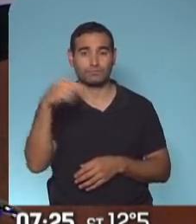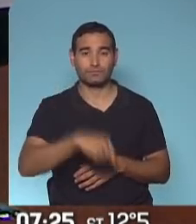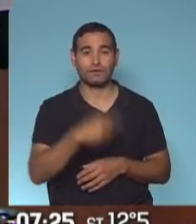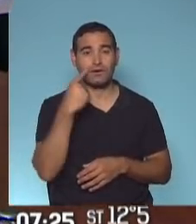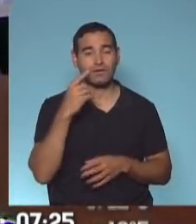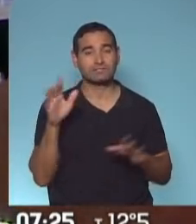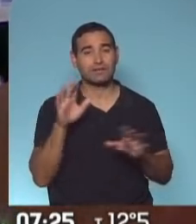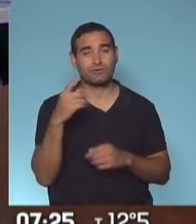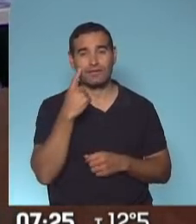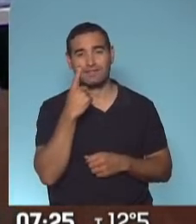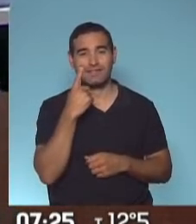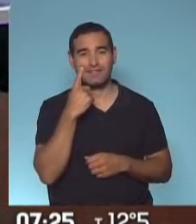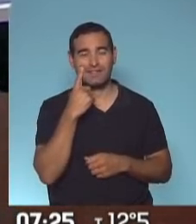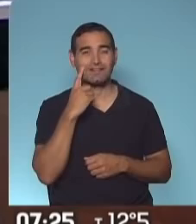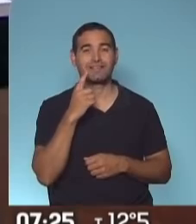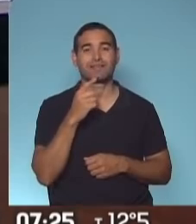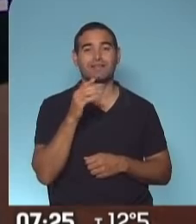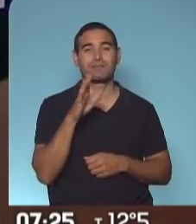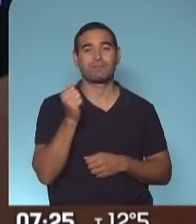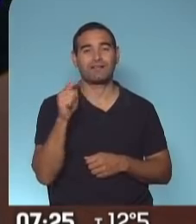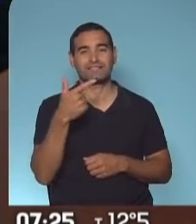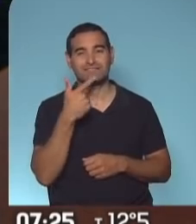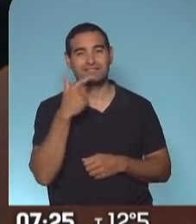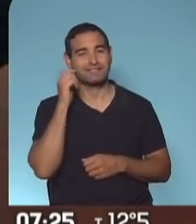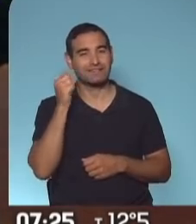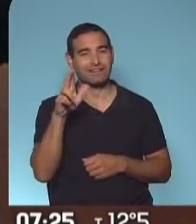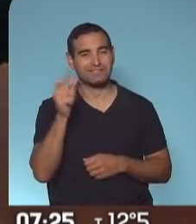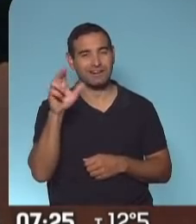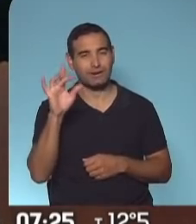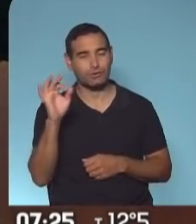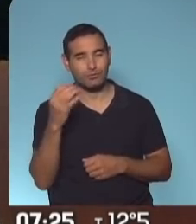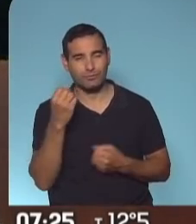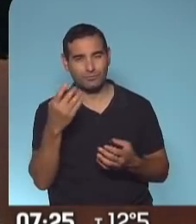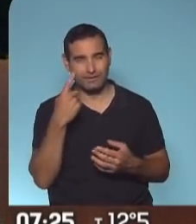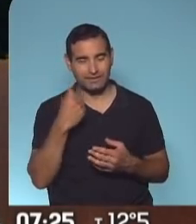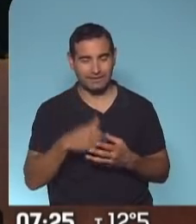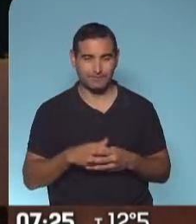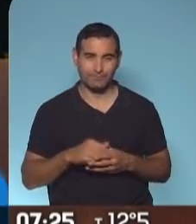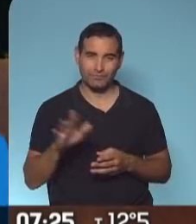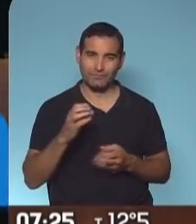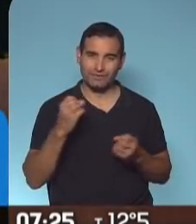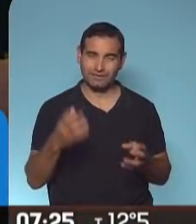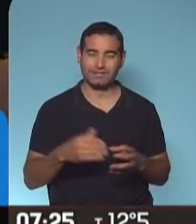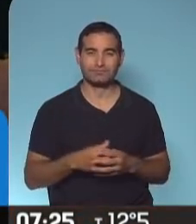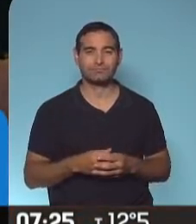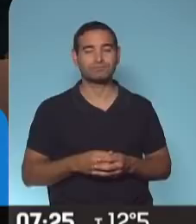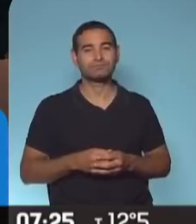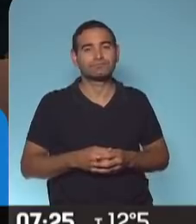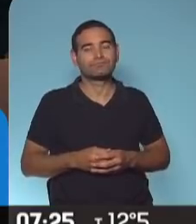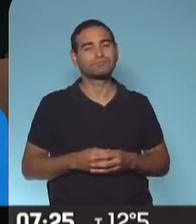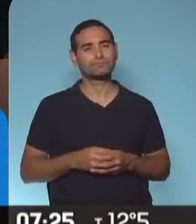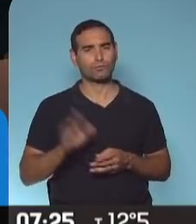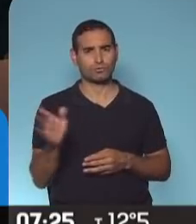saludando al intendente de La Quiaca, Blas Gallardo. Gracias por estos minutos. ¿Cómo le va, intendente? Hola, ¿qué tal? Bien, bueno, todos